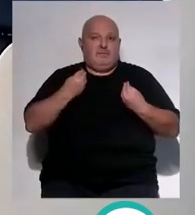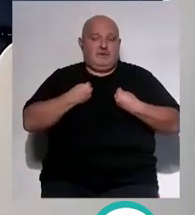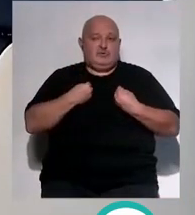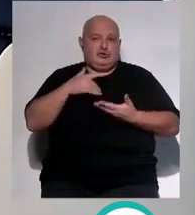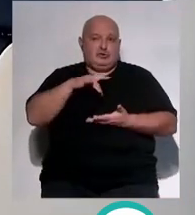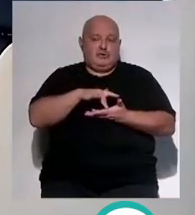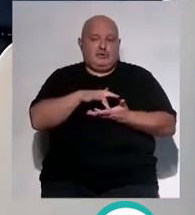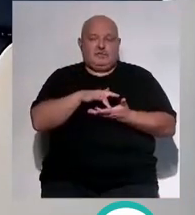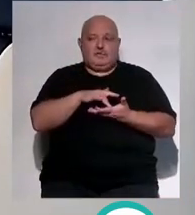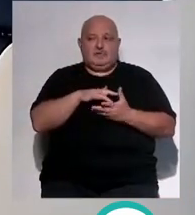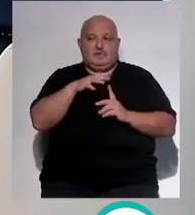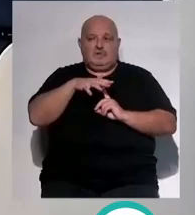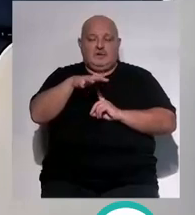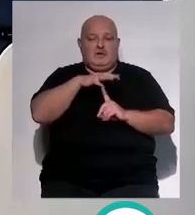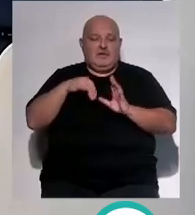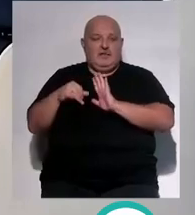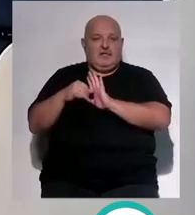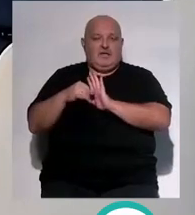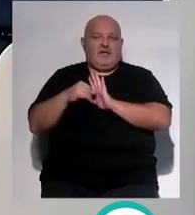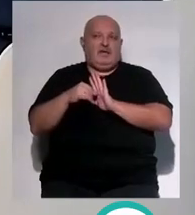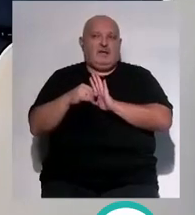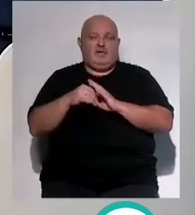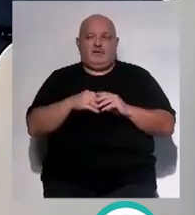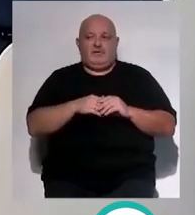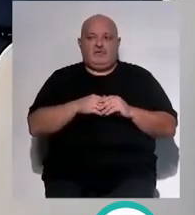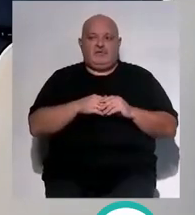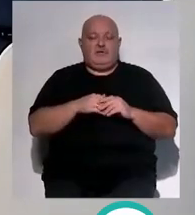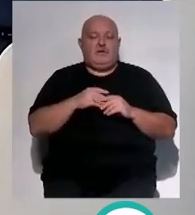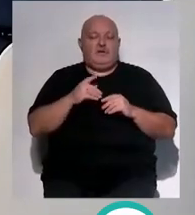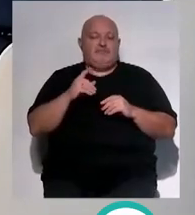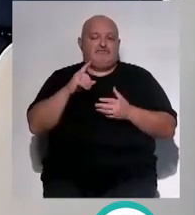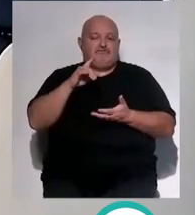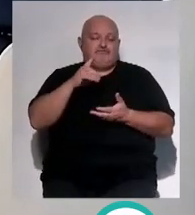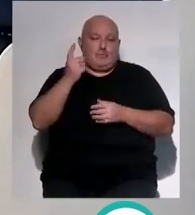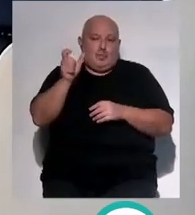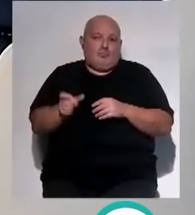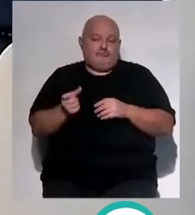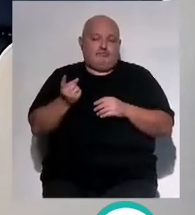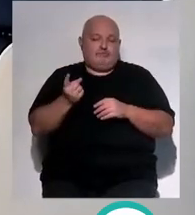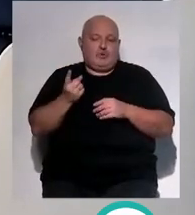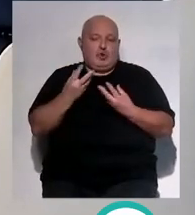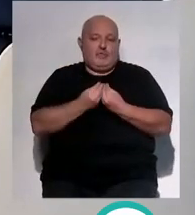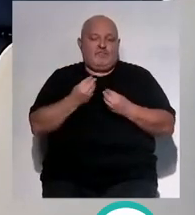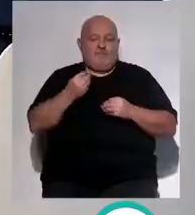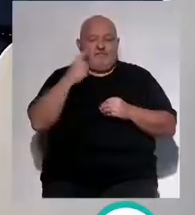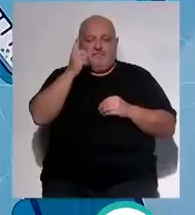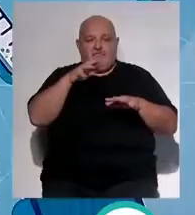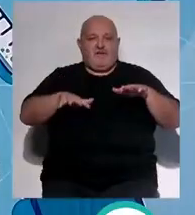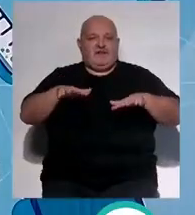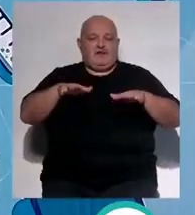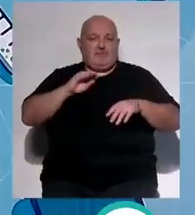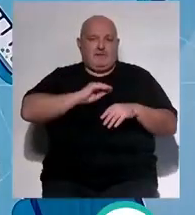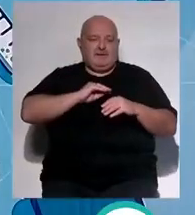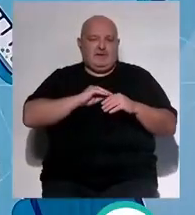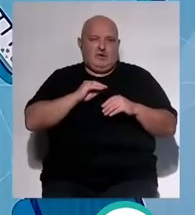en un entorno muy cercano el padecimiento de un paciente con vértigo con un vértigo